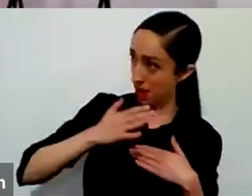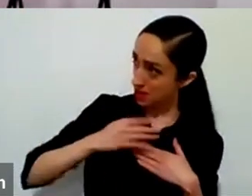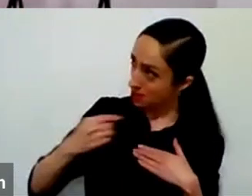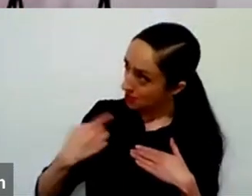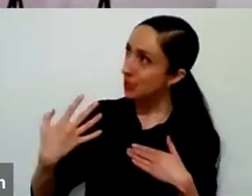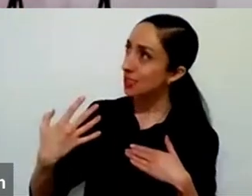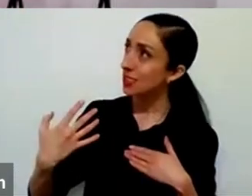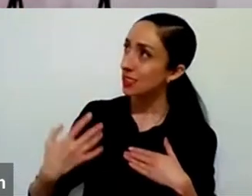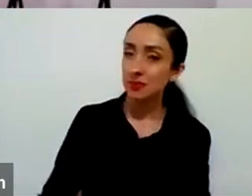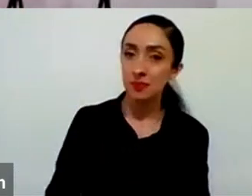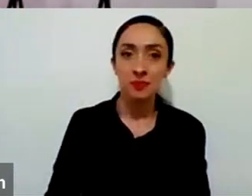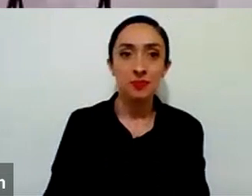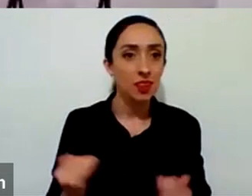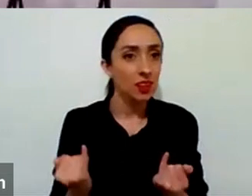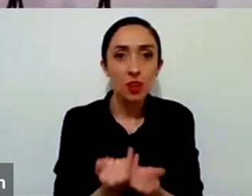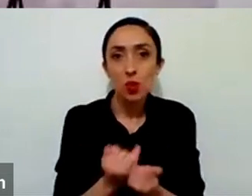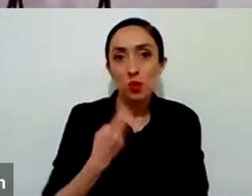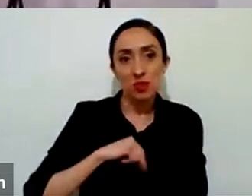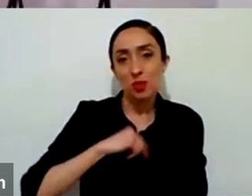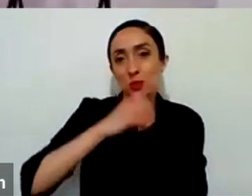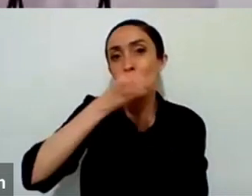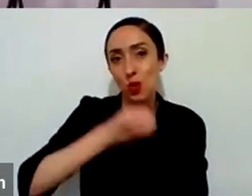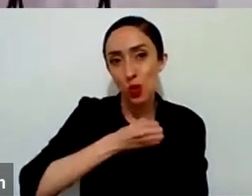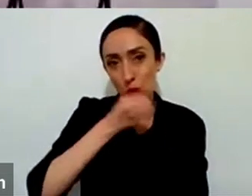solamente presentarle a Dios lo bueno que tenemos